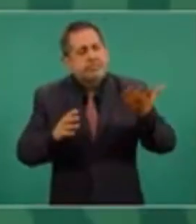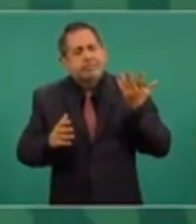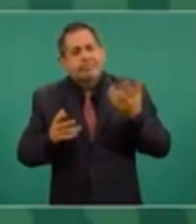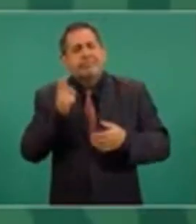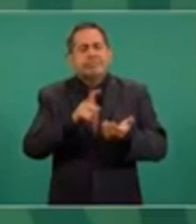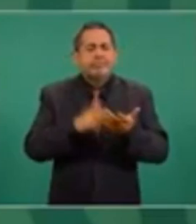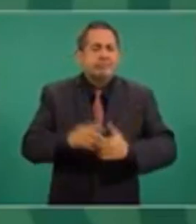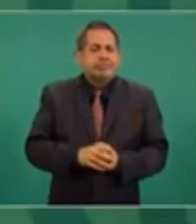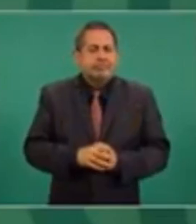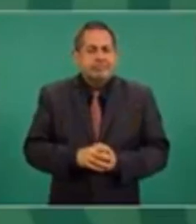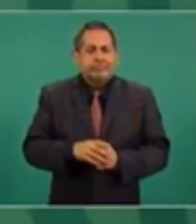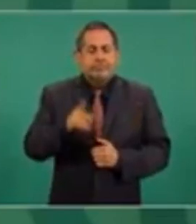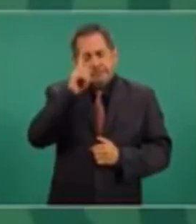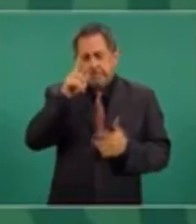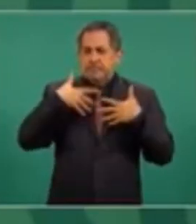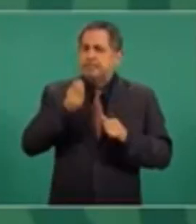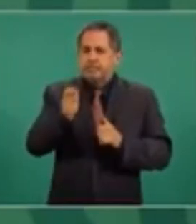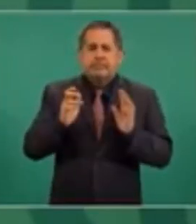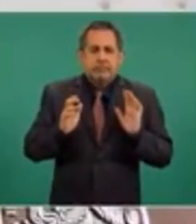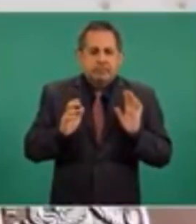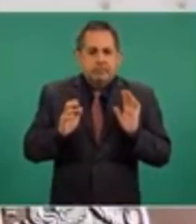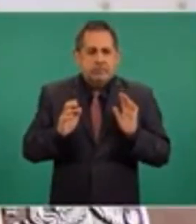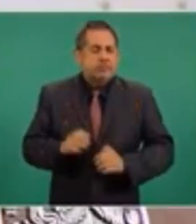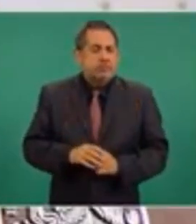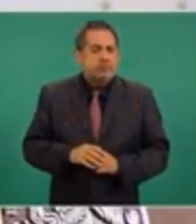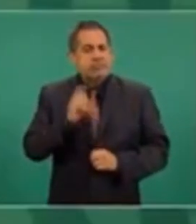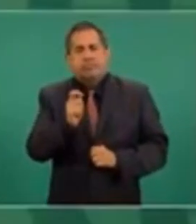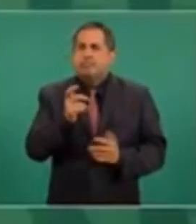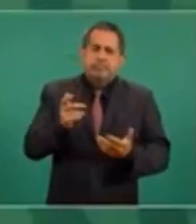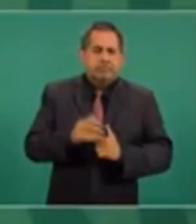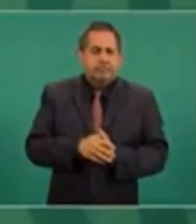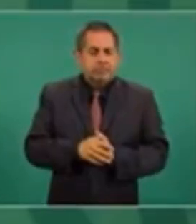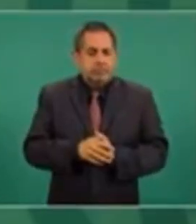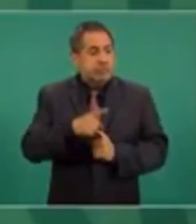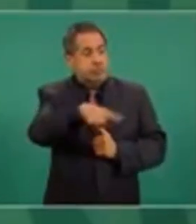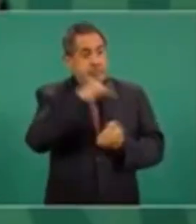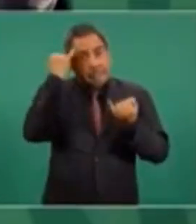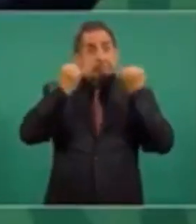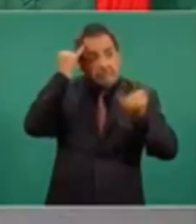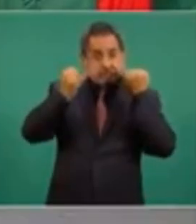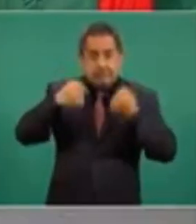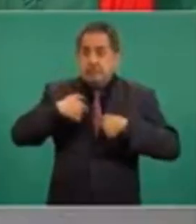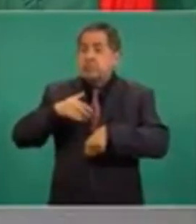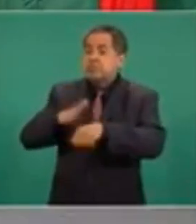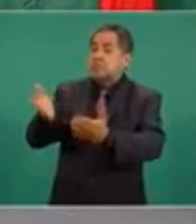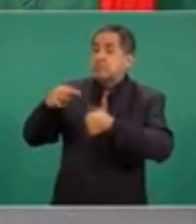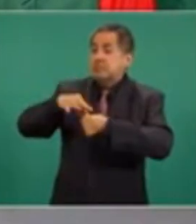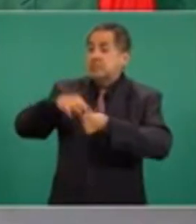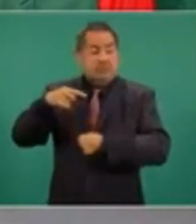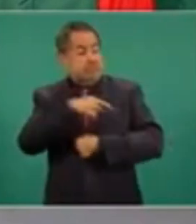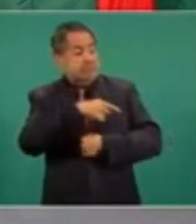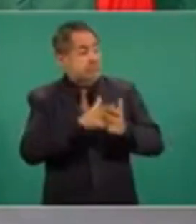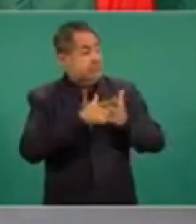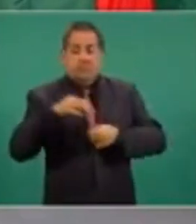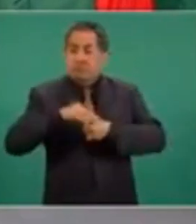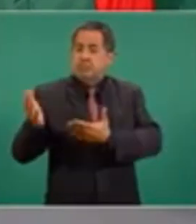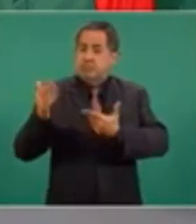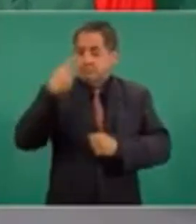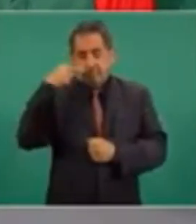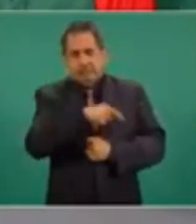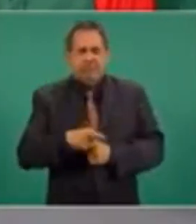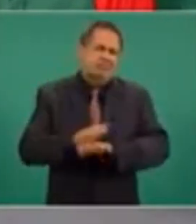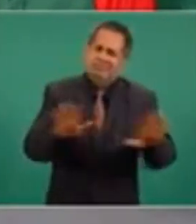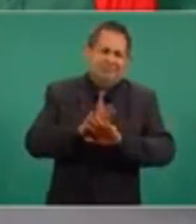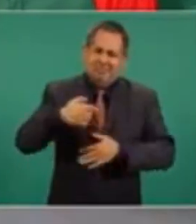que lo que puedo entender es que estén imaginando que yo voy a llamar aquí a votar por un partido, por favor de un